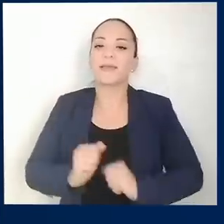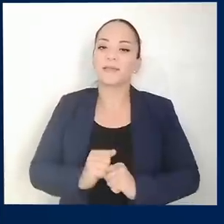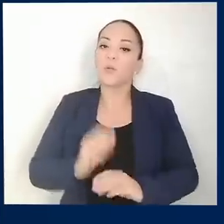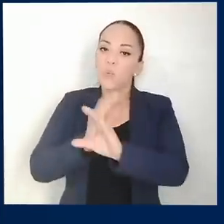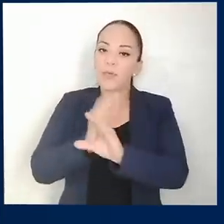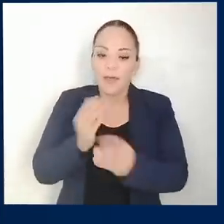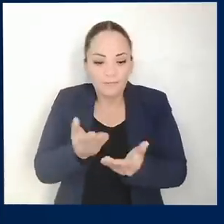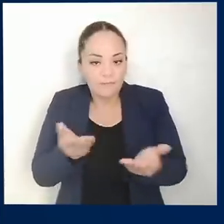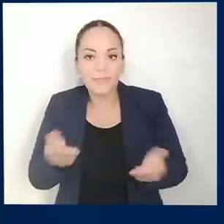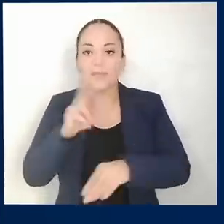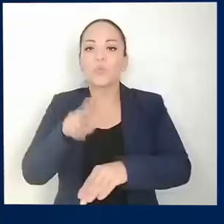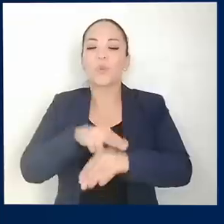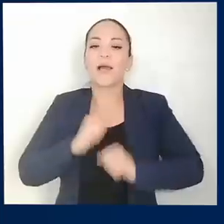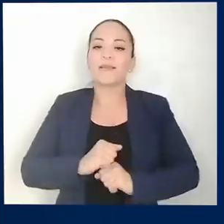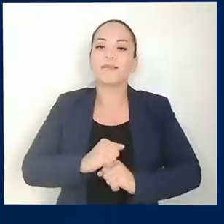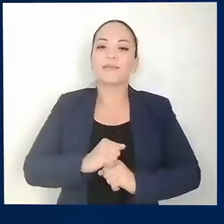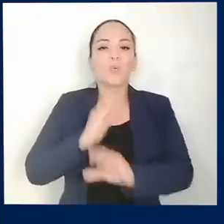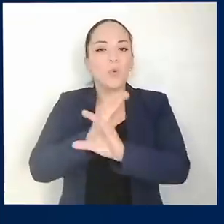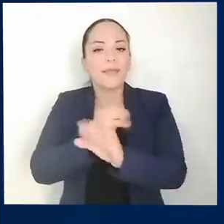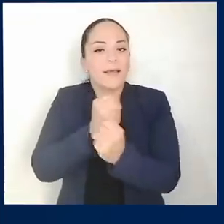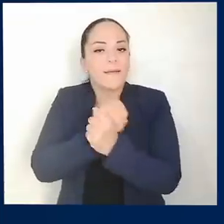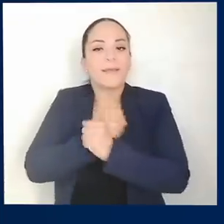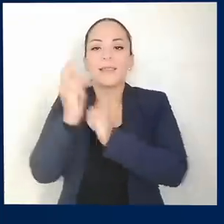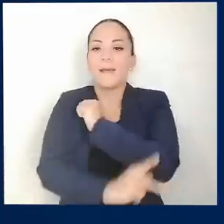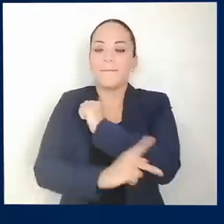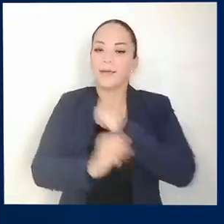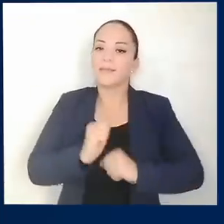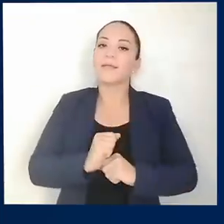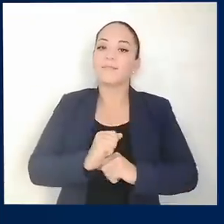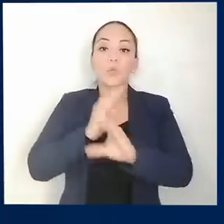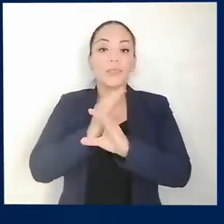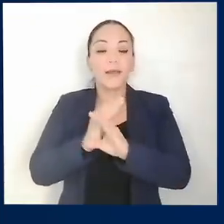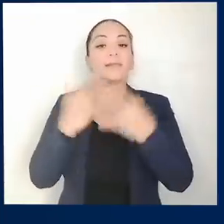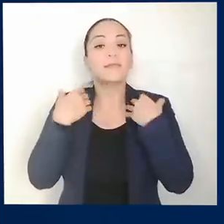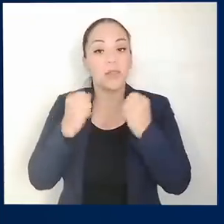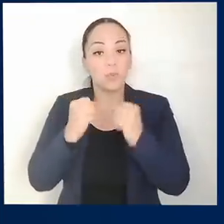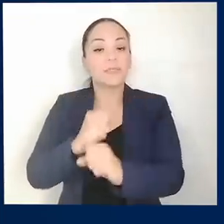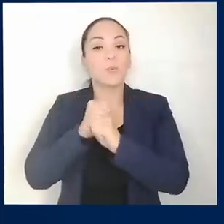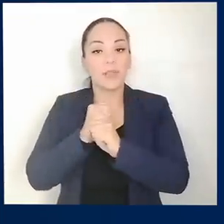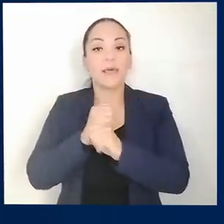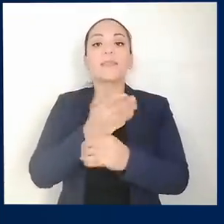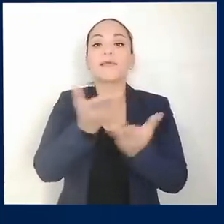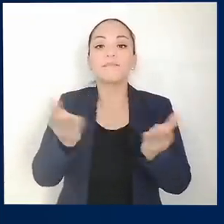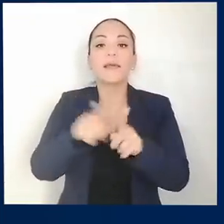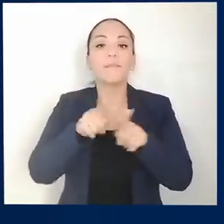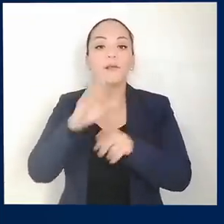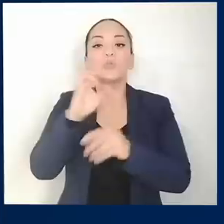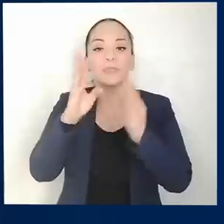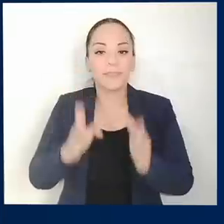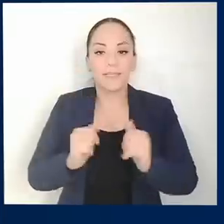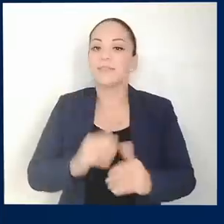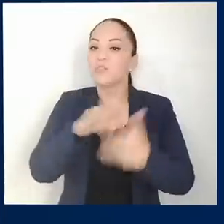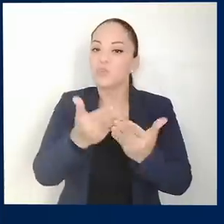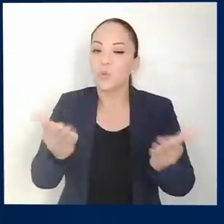nuestros recursos naturales, nuestra amada patria y la salud y seguridad de nuestros compatriotas,